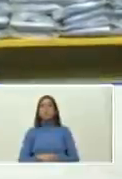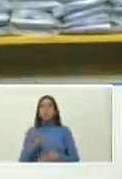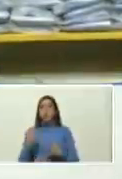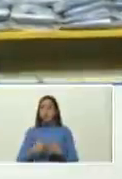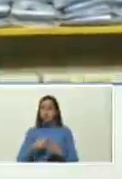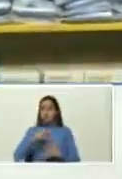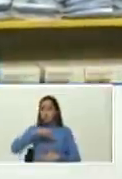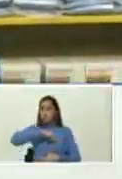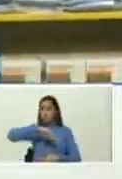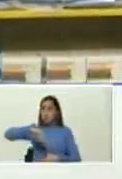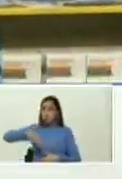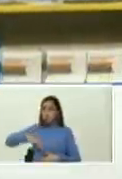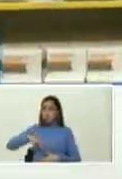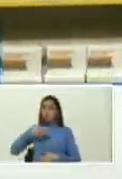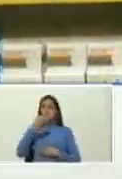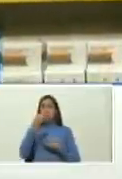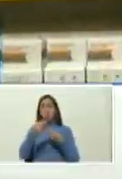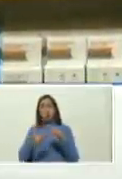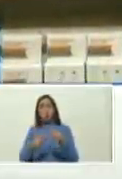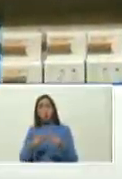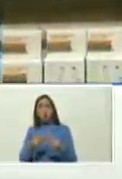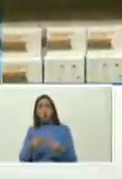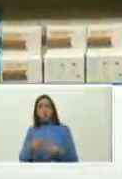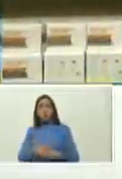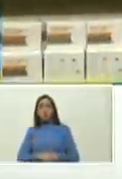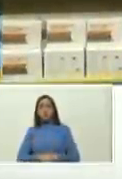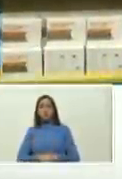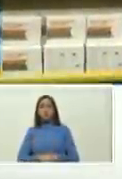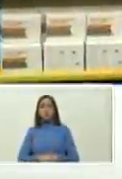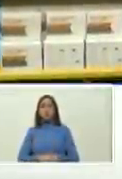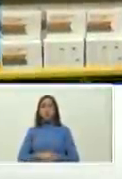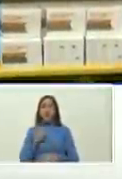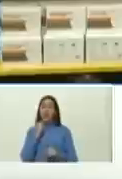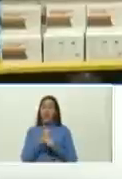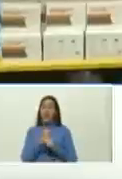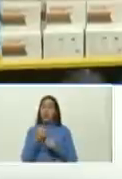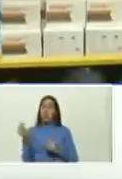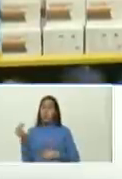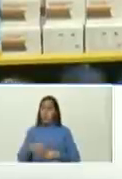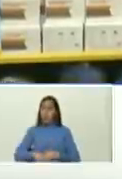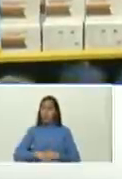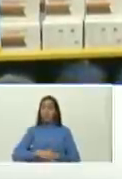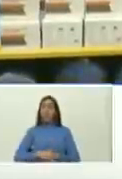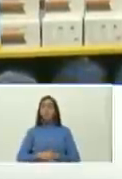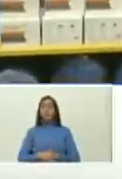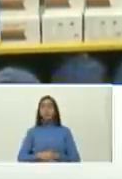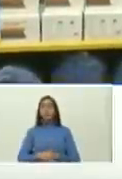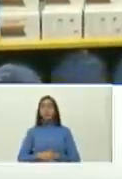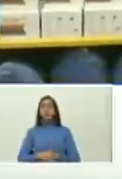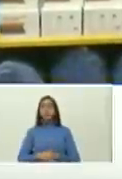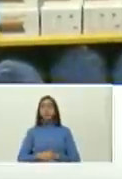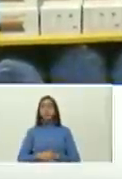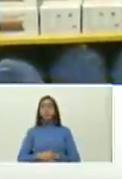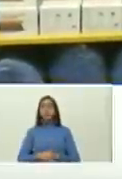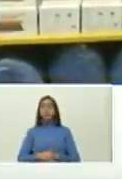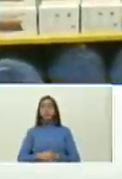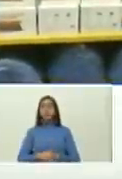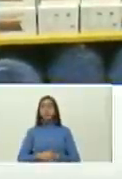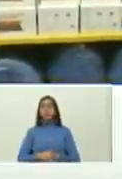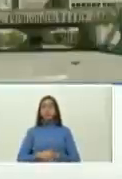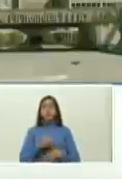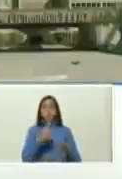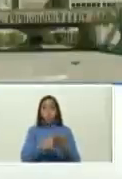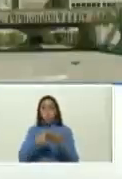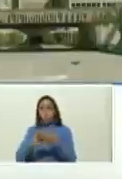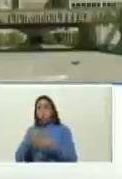nosotros que afinar afinar el trabajo para que la inversión llegue siempre